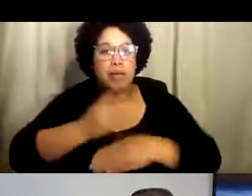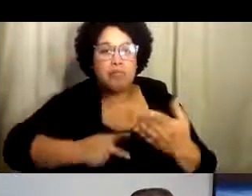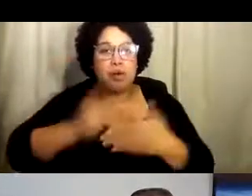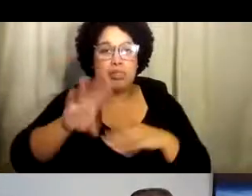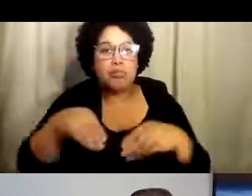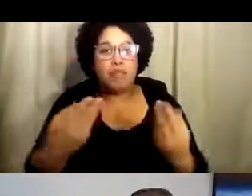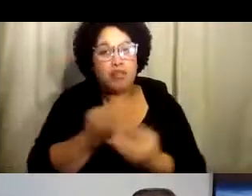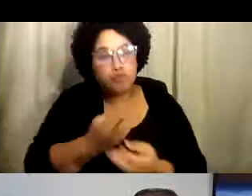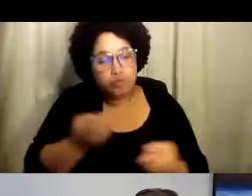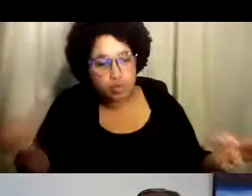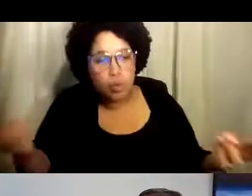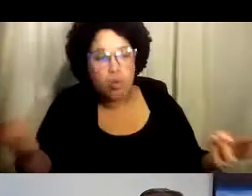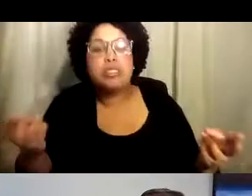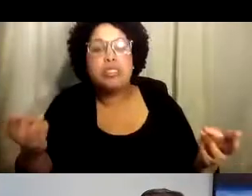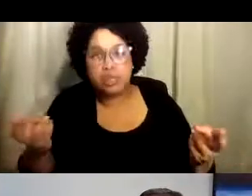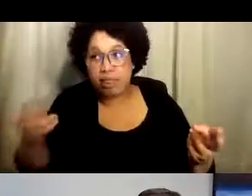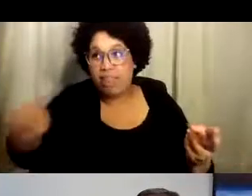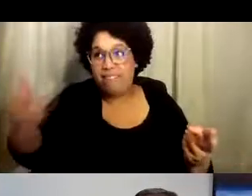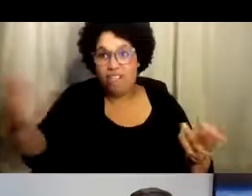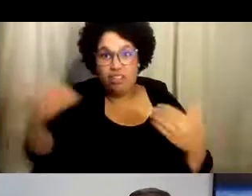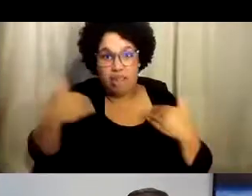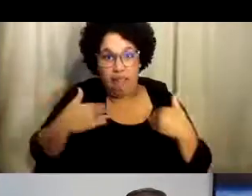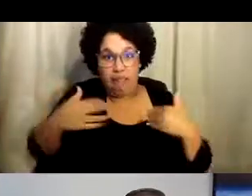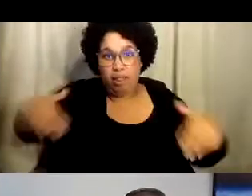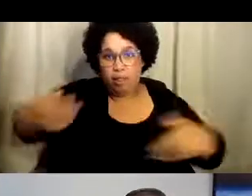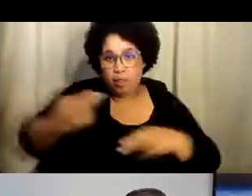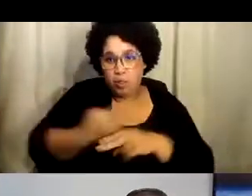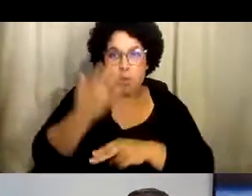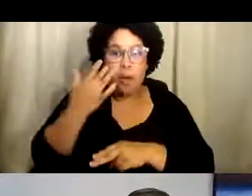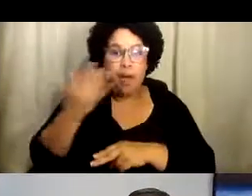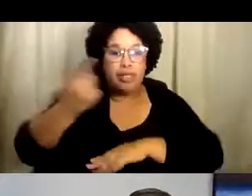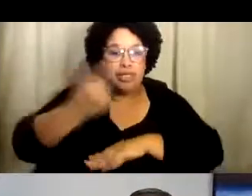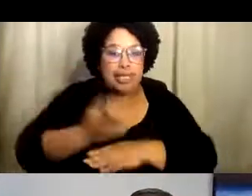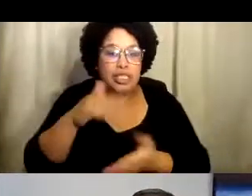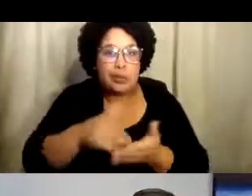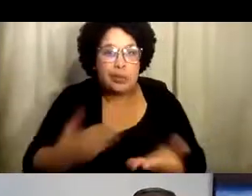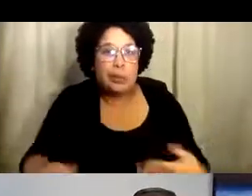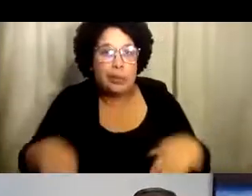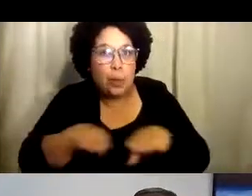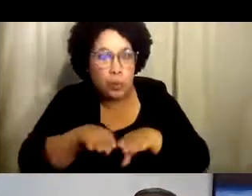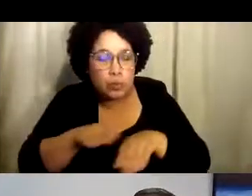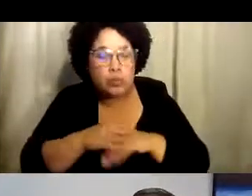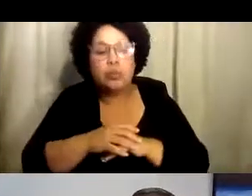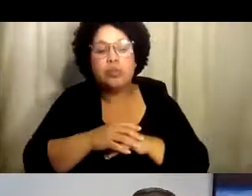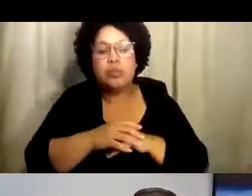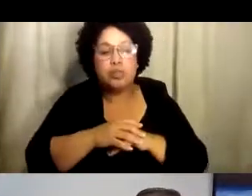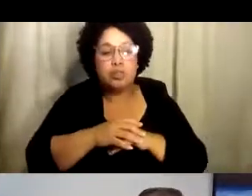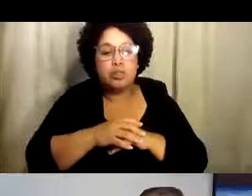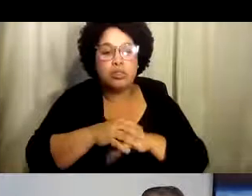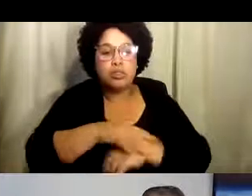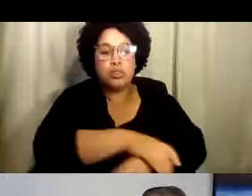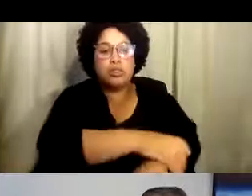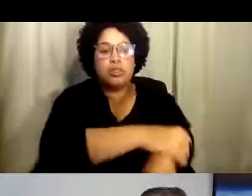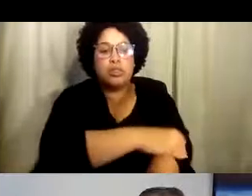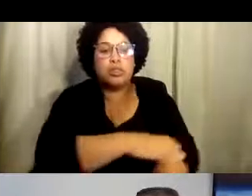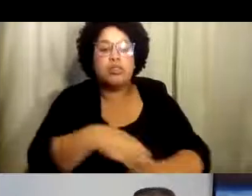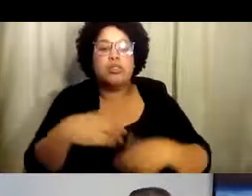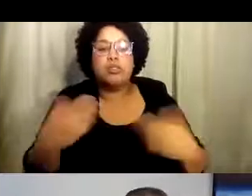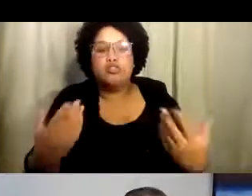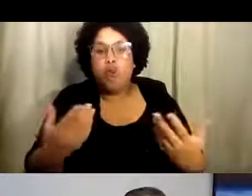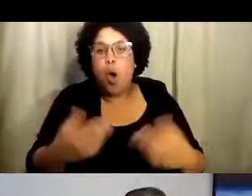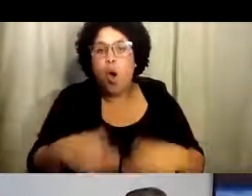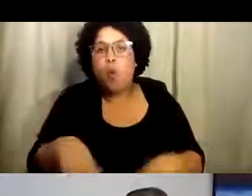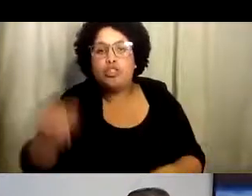para poder ayudarse. Muchos de estos programas de servicios diarios juntaron sus recursos, porque muchos de los edificios